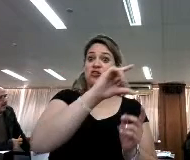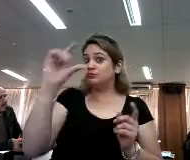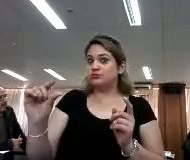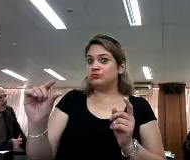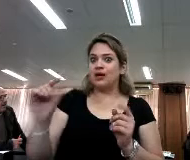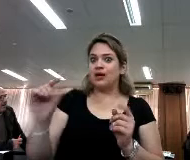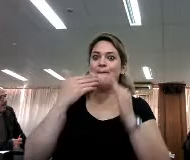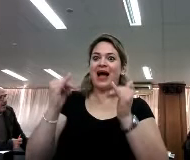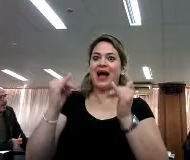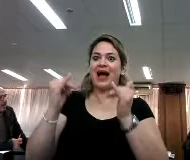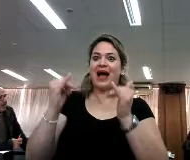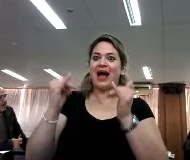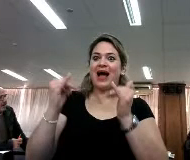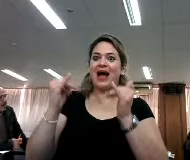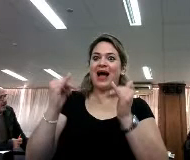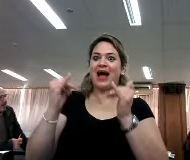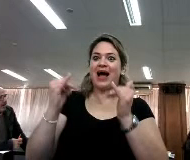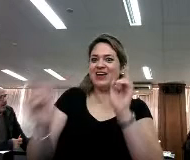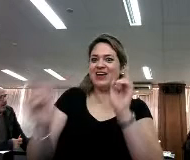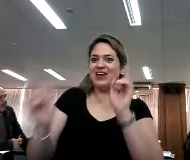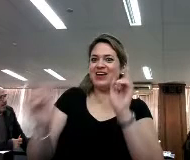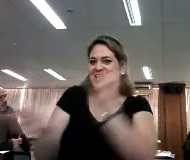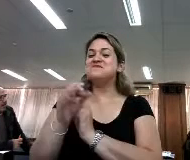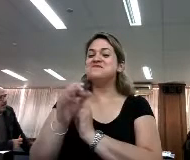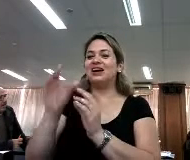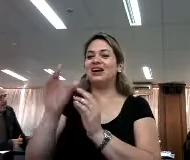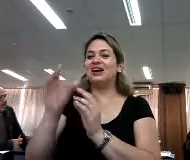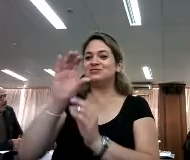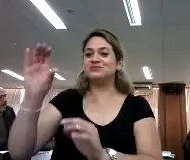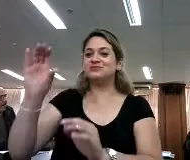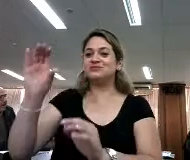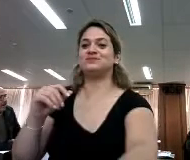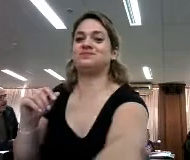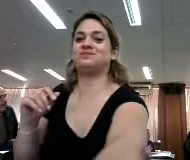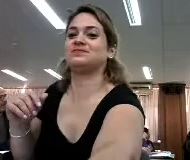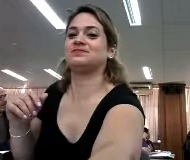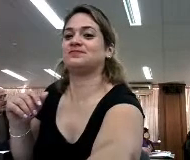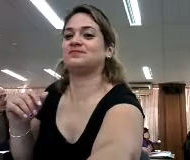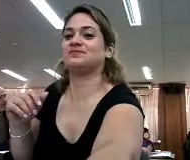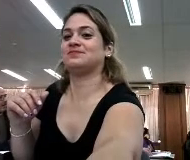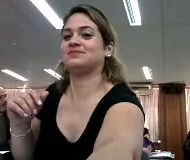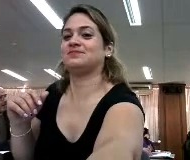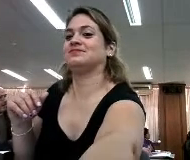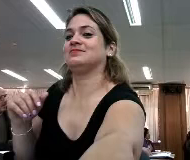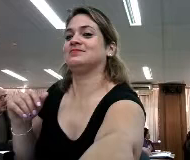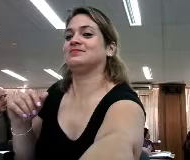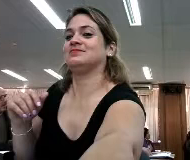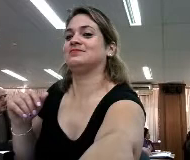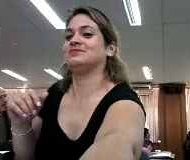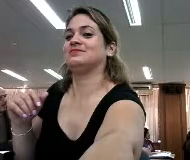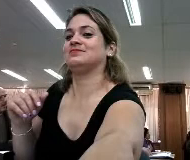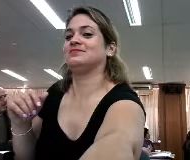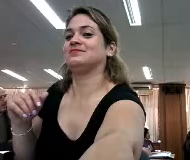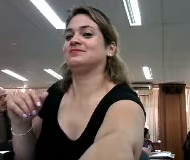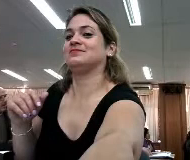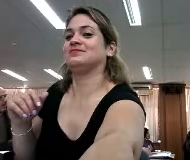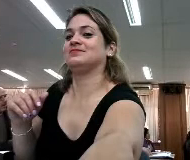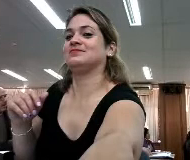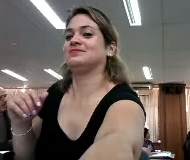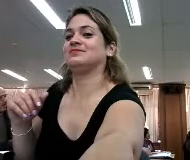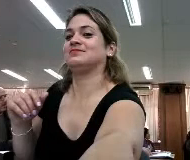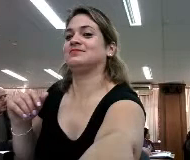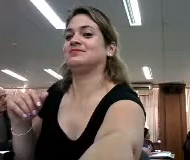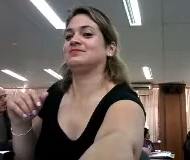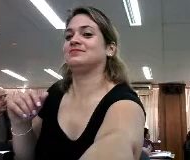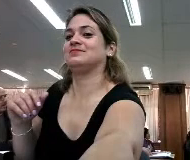juveniles, que eran unos cómics, eran los primeros cómics que ahora se hace mucho, las novelas gráficas, ¿no? que se